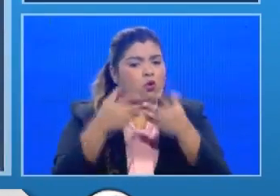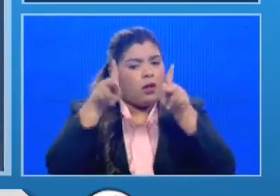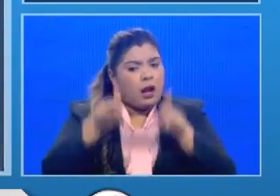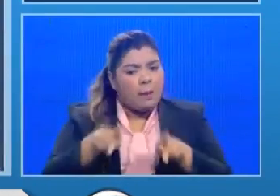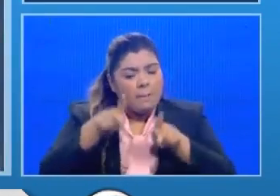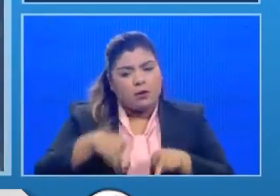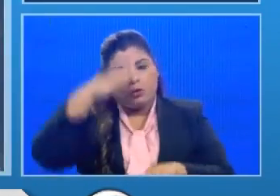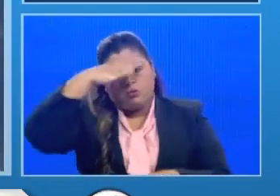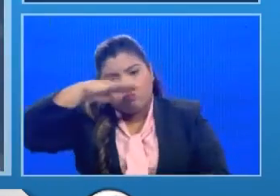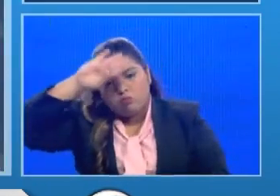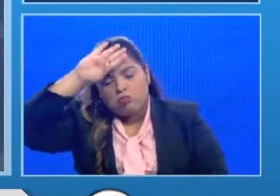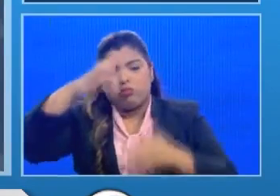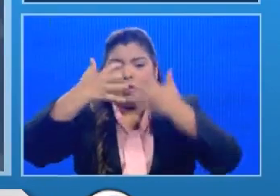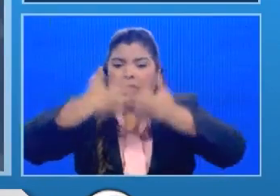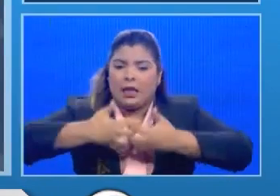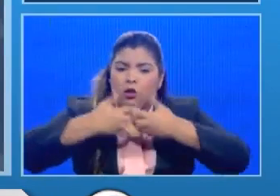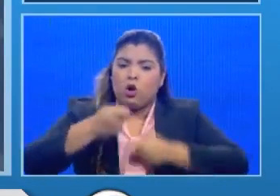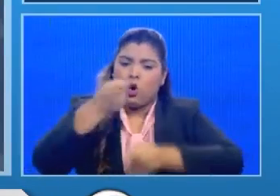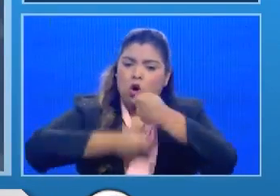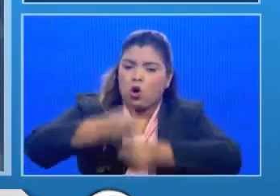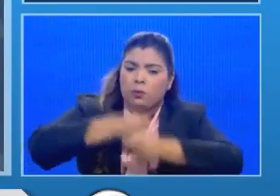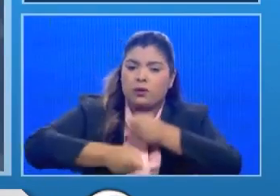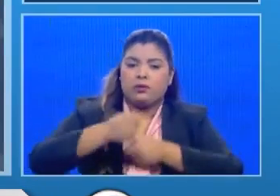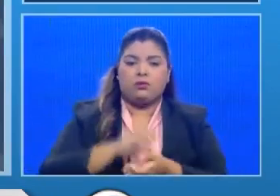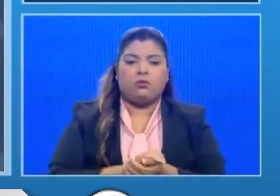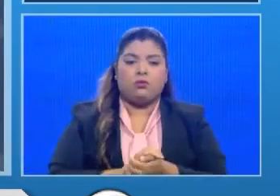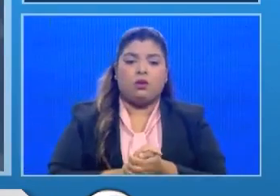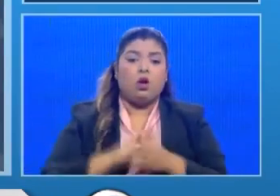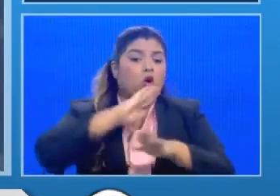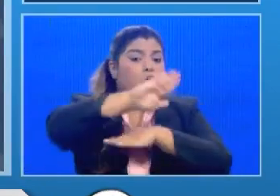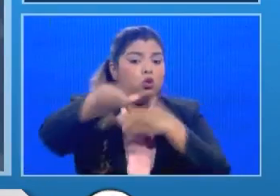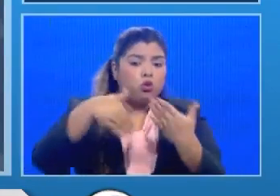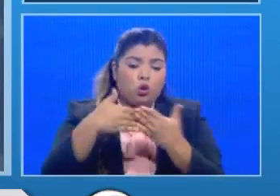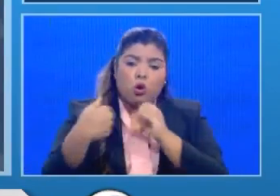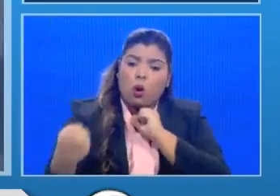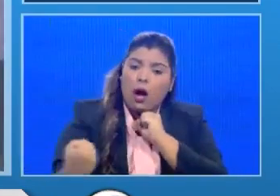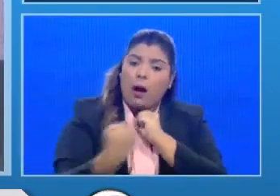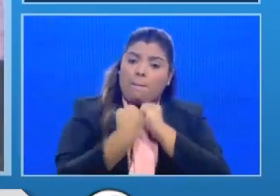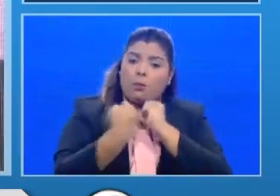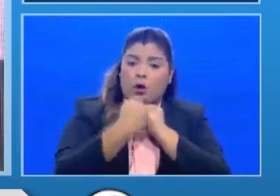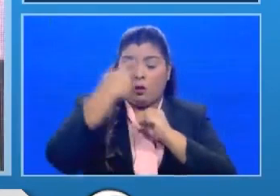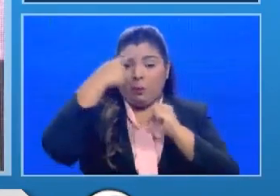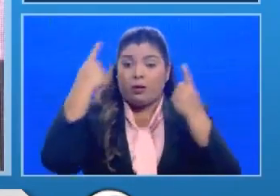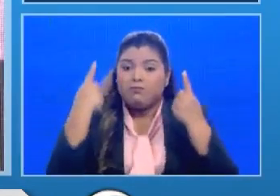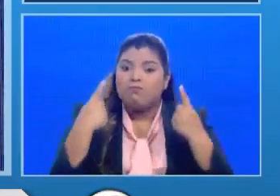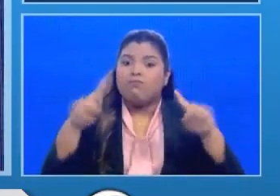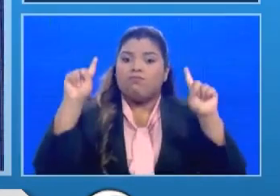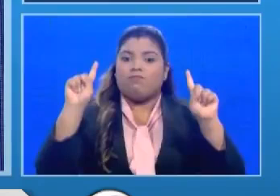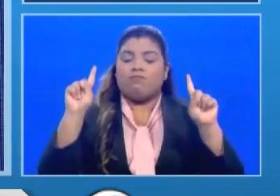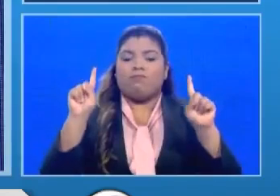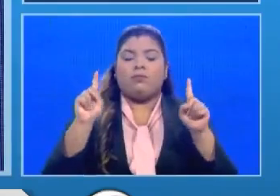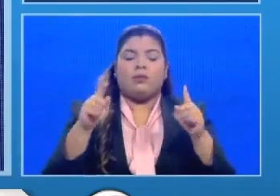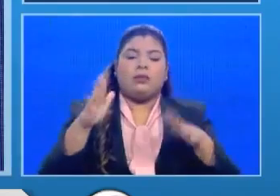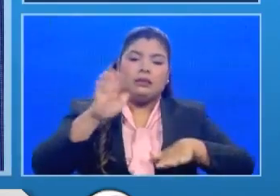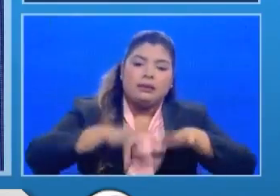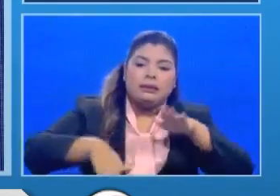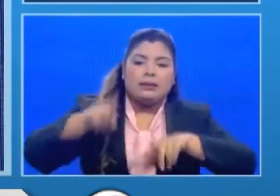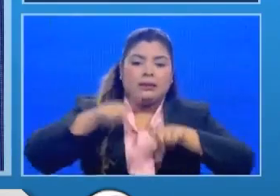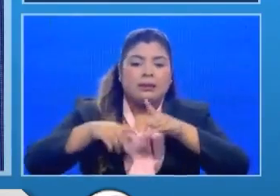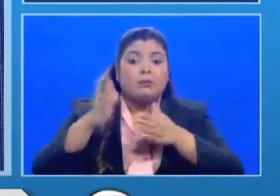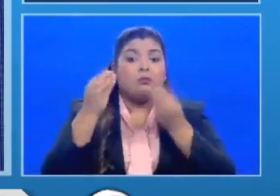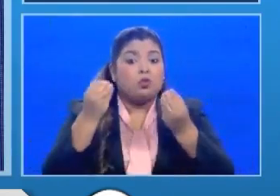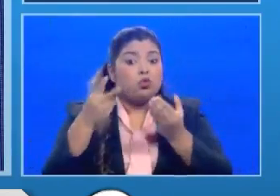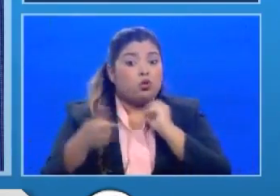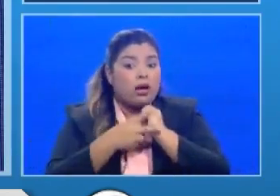agroindustria y del comercio todos nos han dado la mano para poder lograr y muchas veces a través de